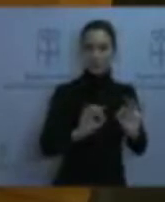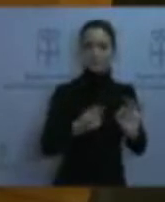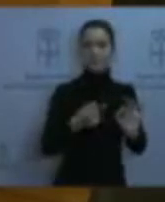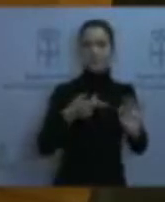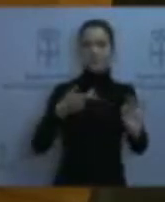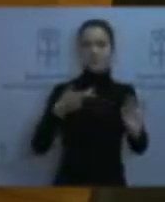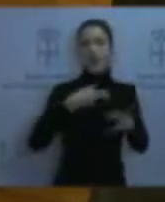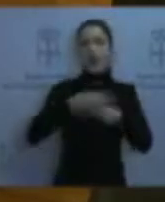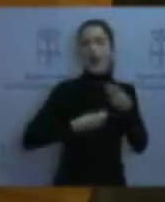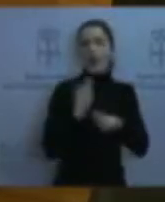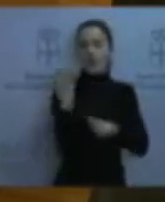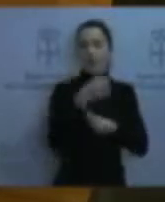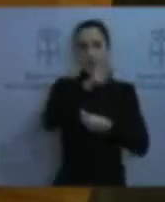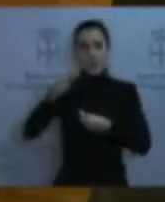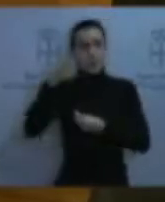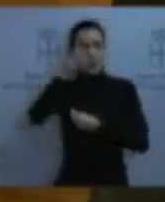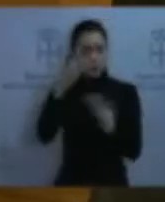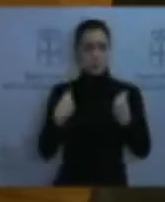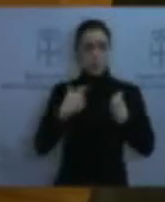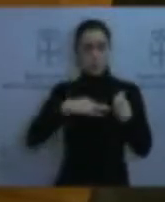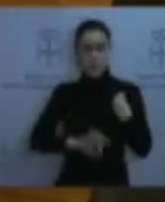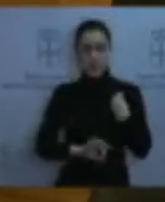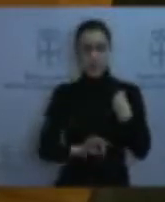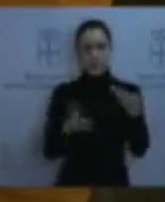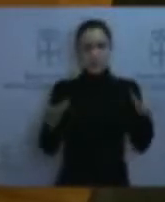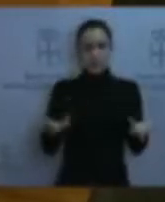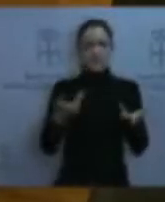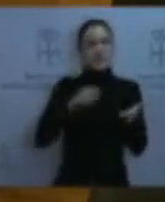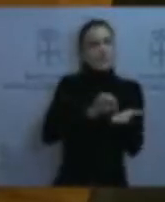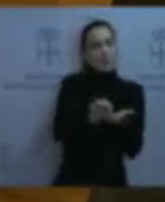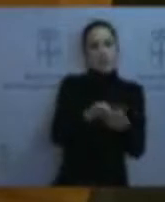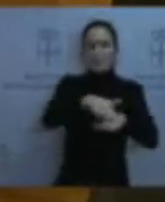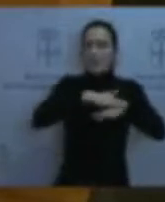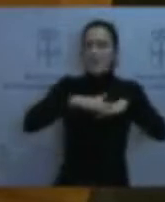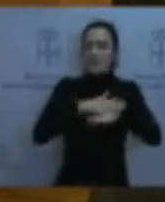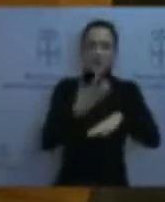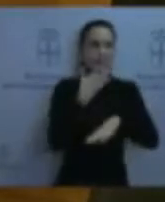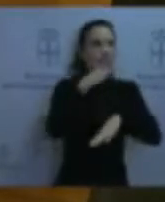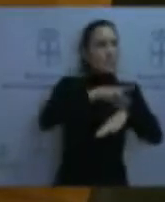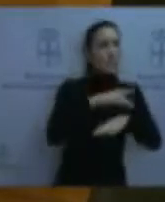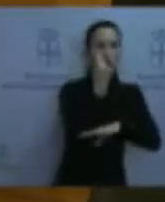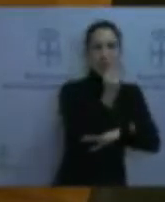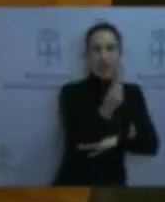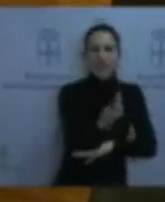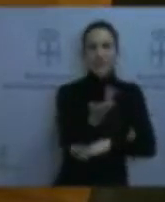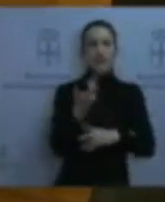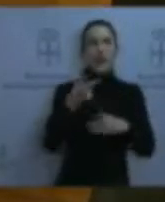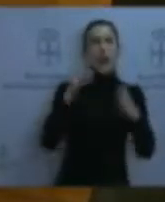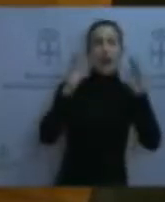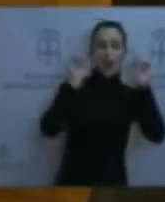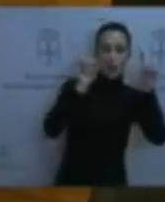Así mantener los servicios básicos, y aquí me refiero a pediatría, educación 0 a 3, pero también, por ejemplo, el